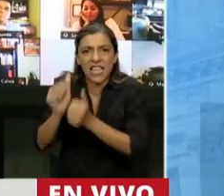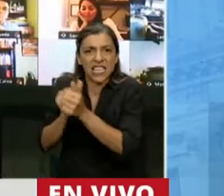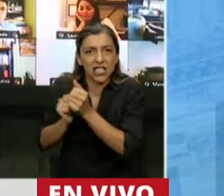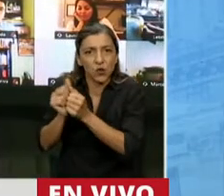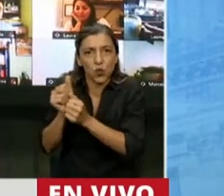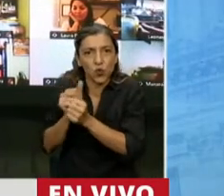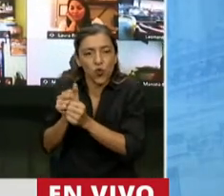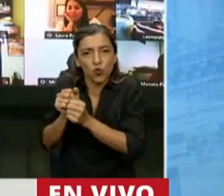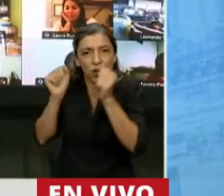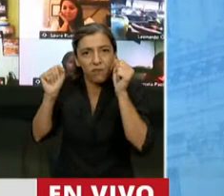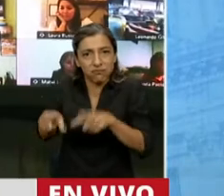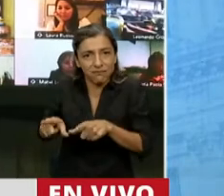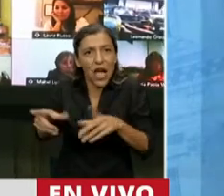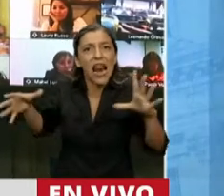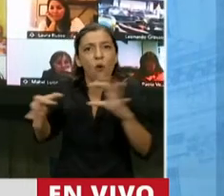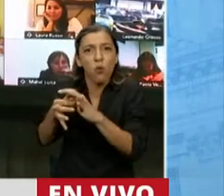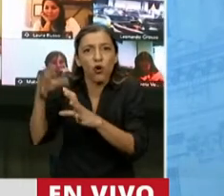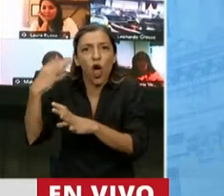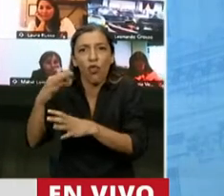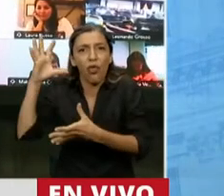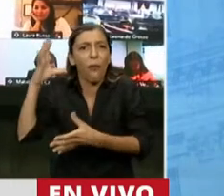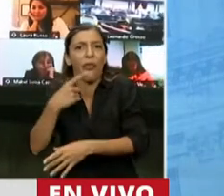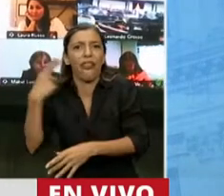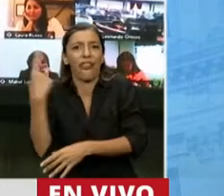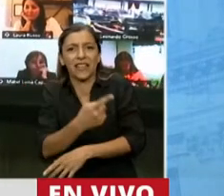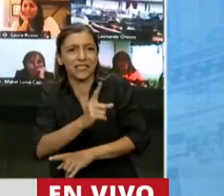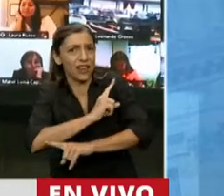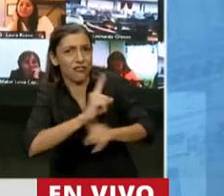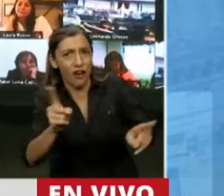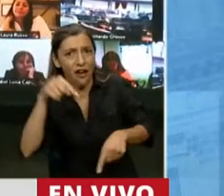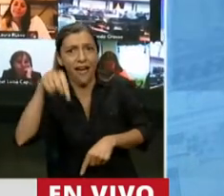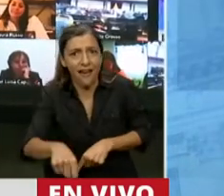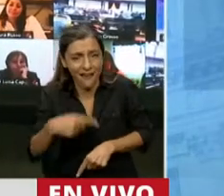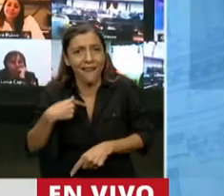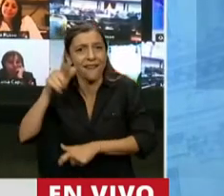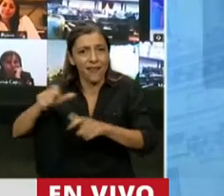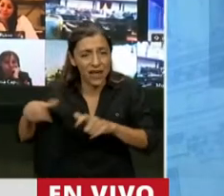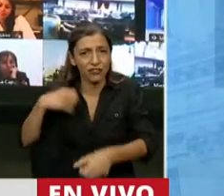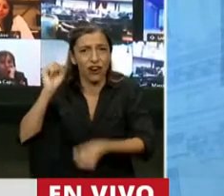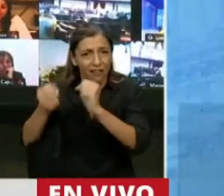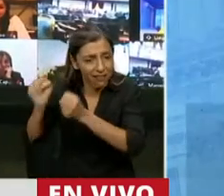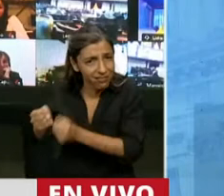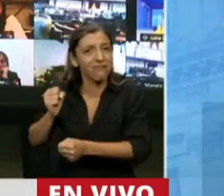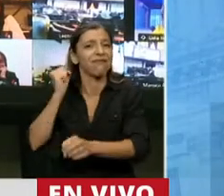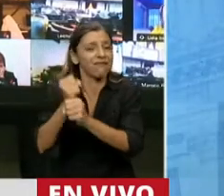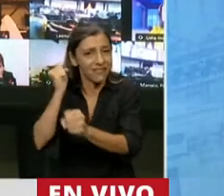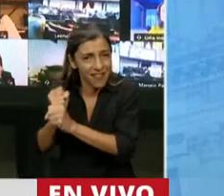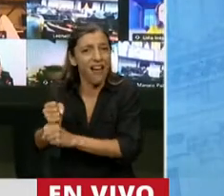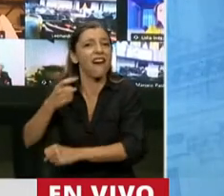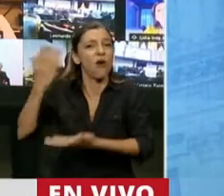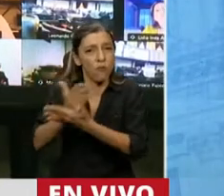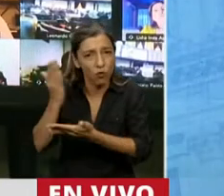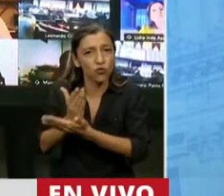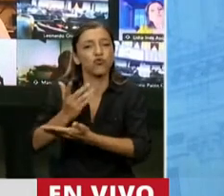haberle dicho, no señor presidente, acá hay argentinos que invierten, obreros que trabajan, productos que se producen, que se exportan,